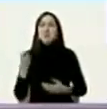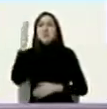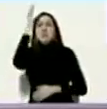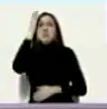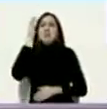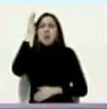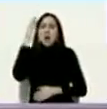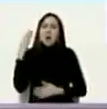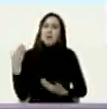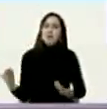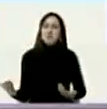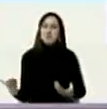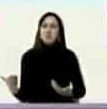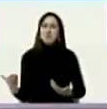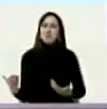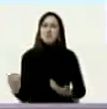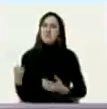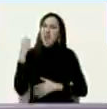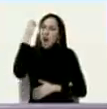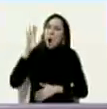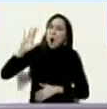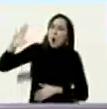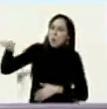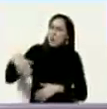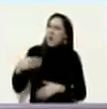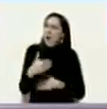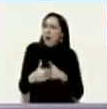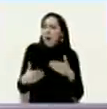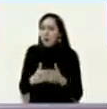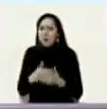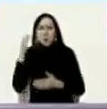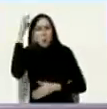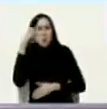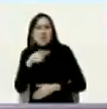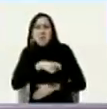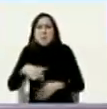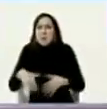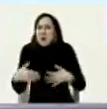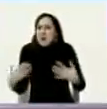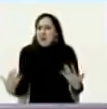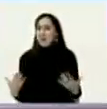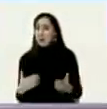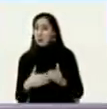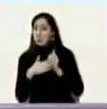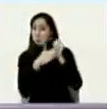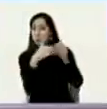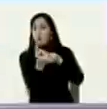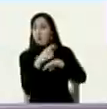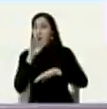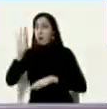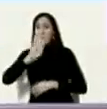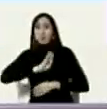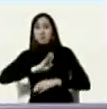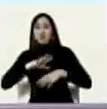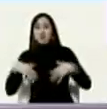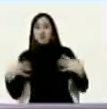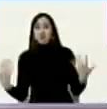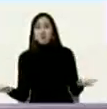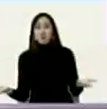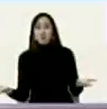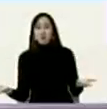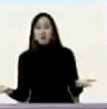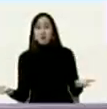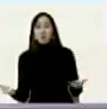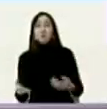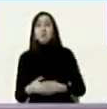no es la Europa culta pues y la conciencia donde quedó y el liderazgo de su gobernante donde quedó el liderazgo de